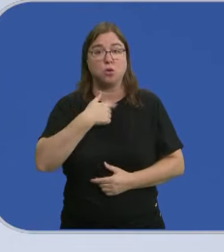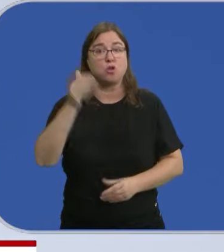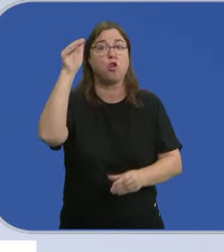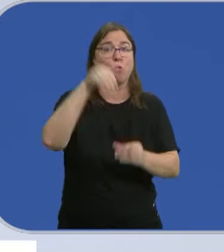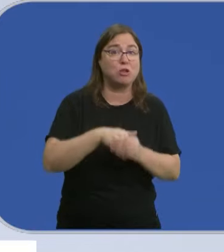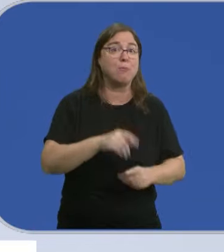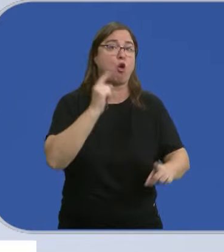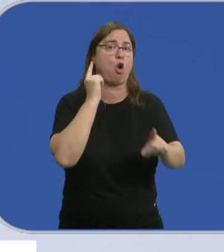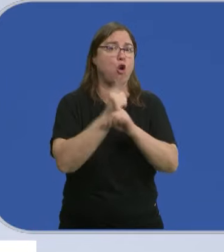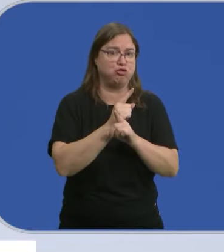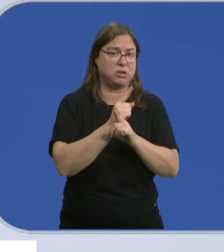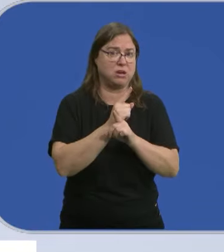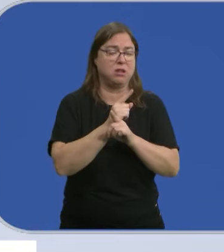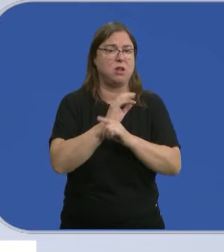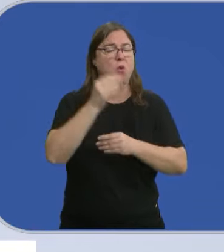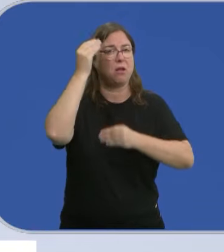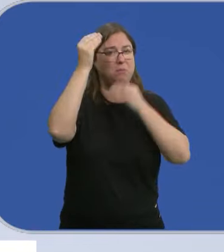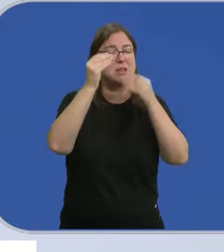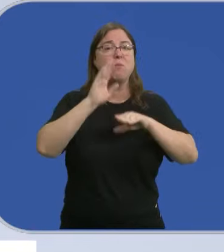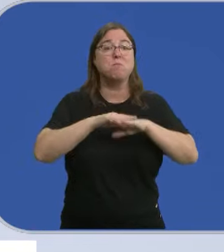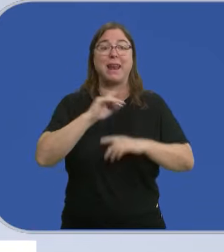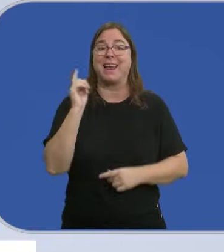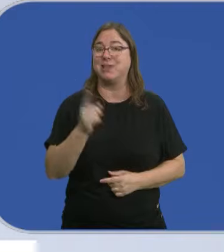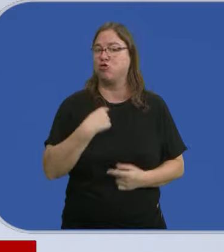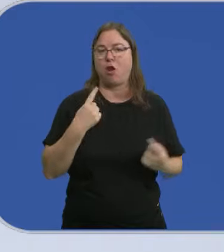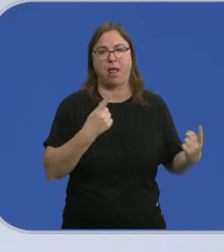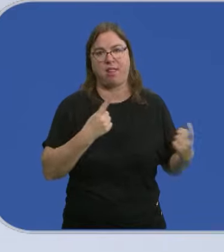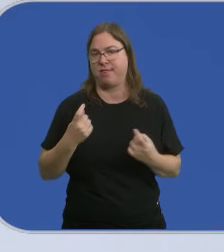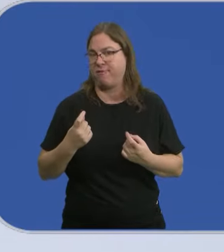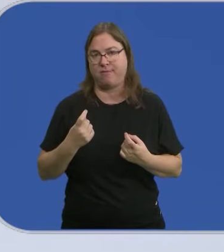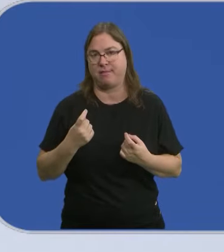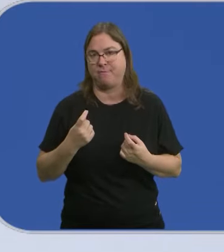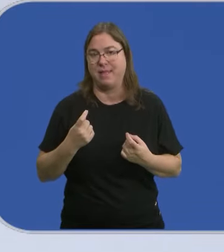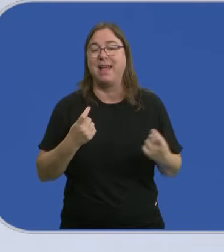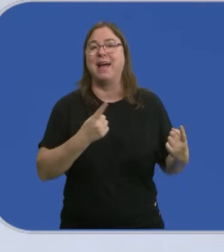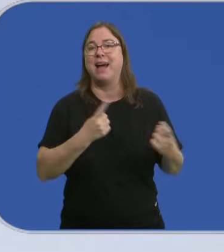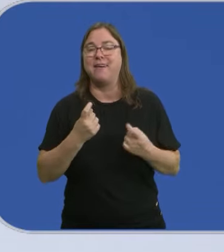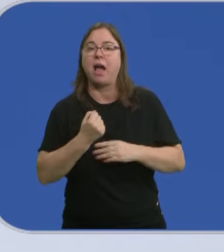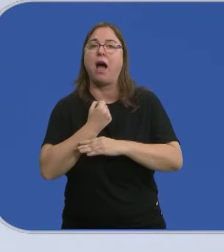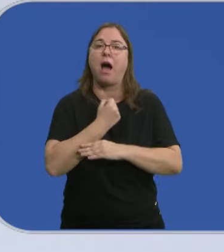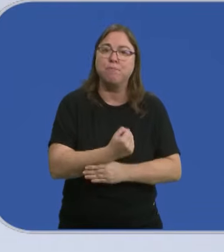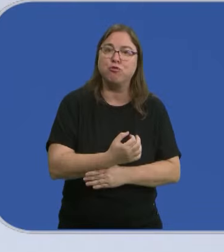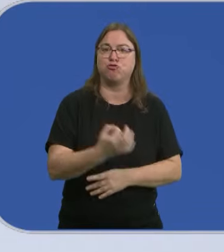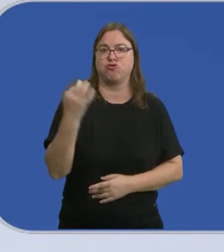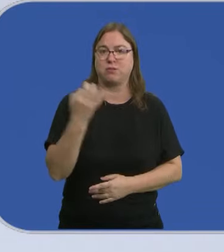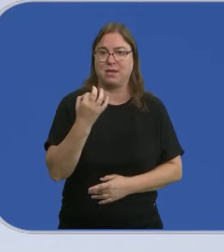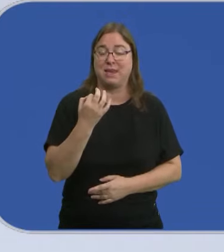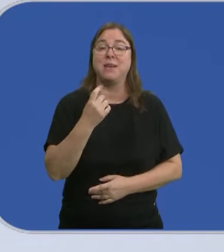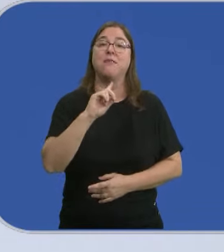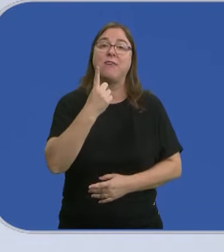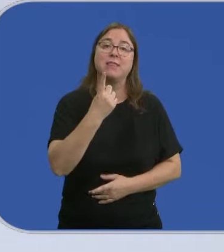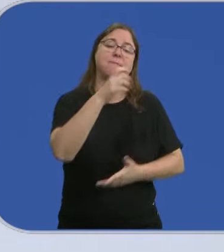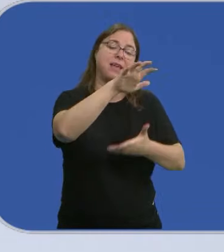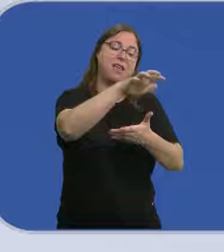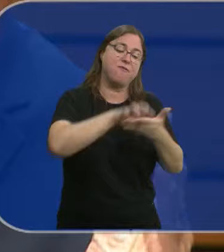en contra de esa toma en consideración porque para nosotros es necesario que esté respaldada por el